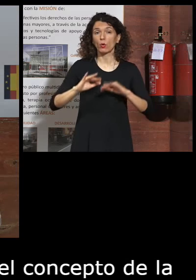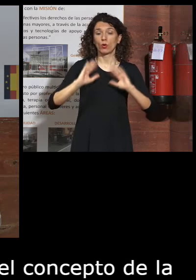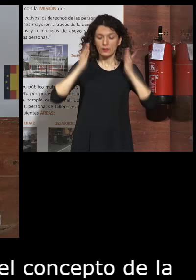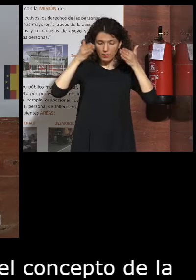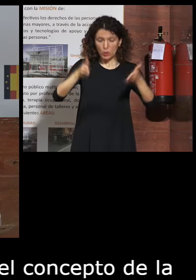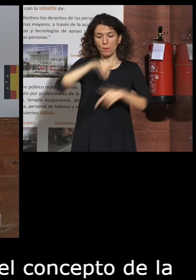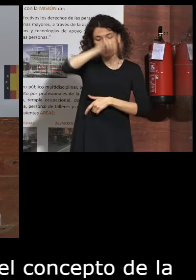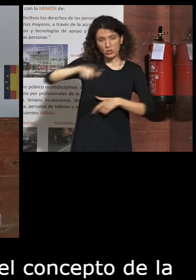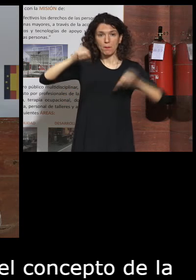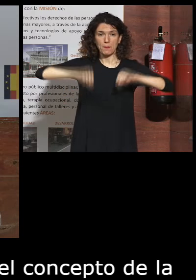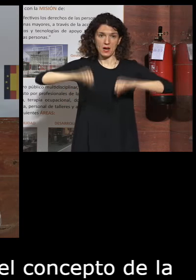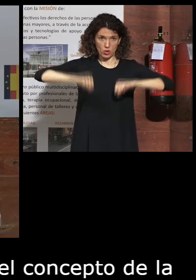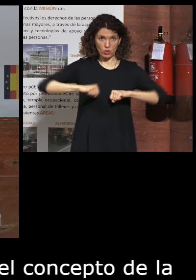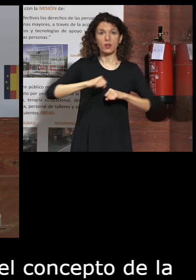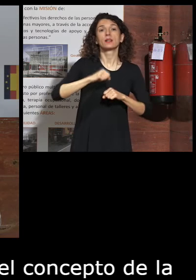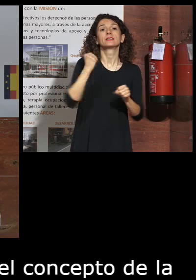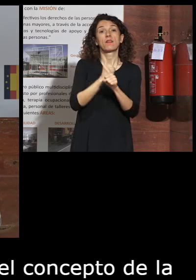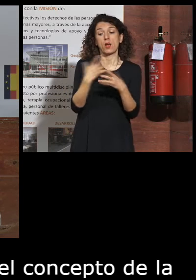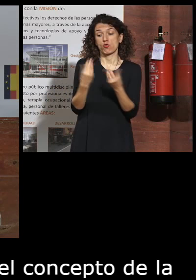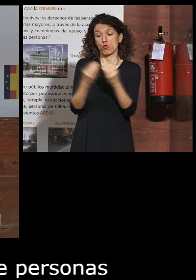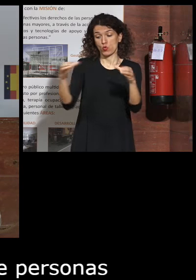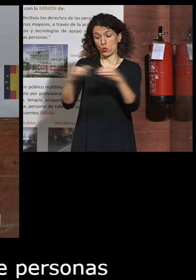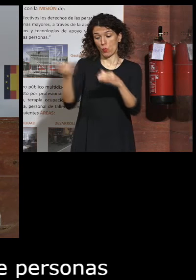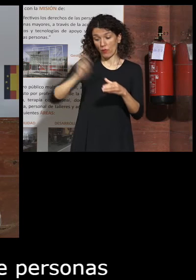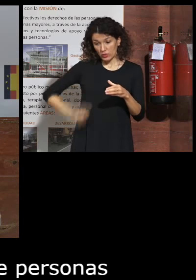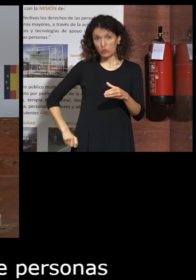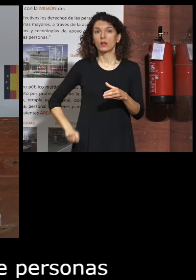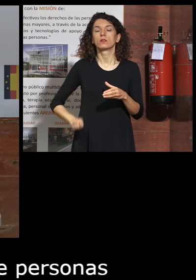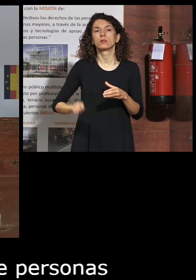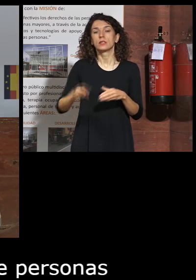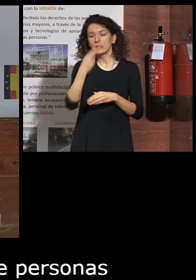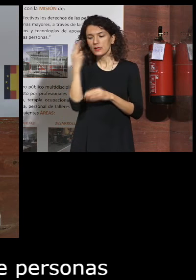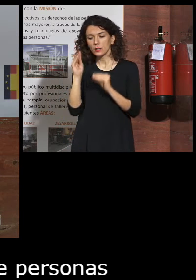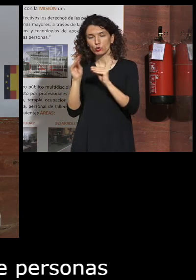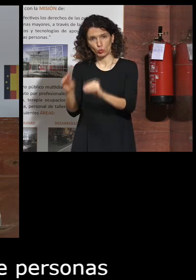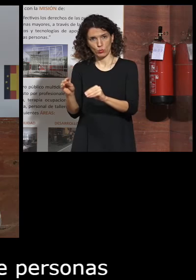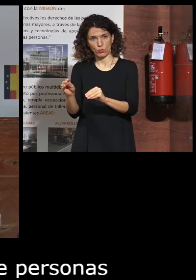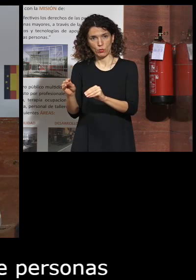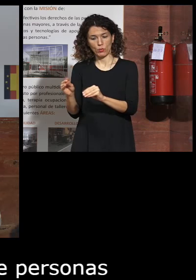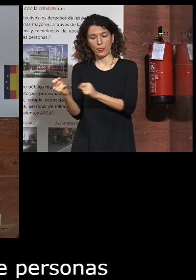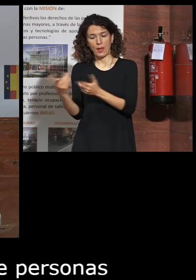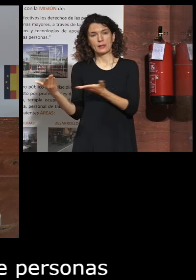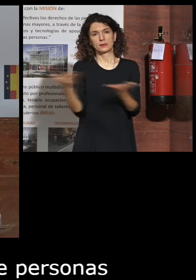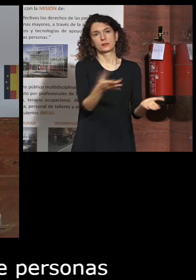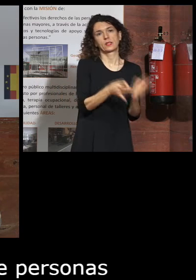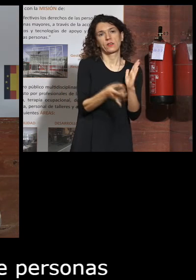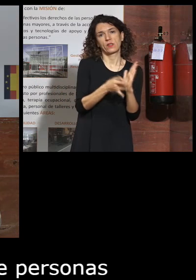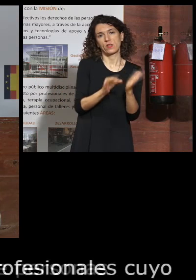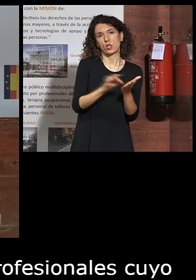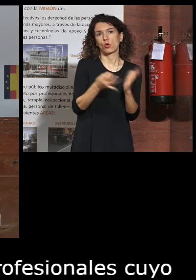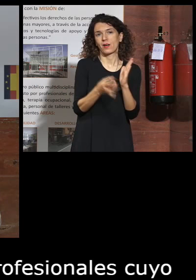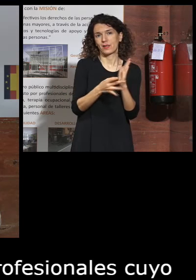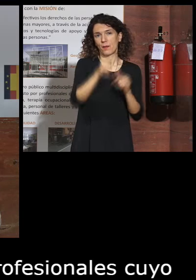de trabajar con personas y profesionales cuyo interés era prestar un servicio de calidad a personas